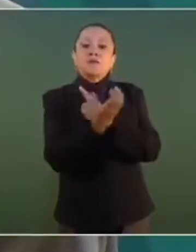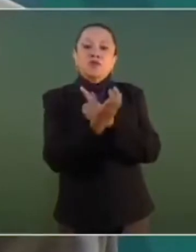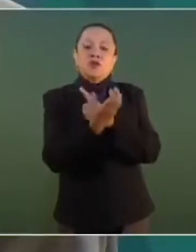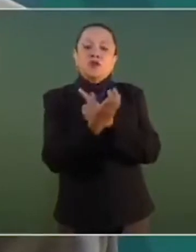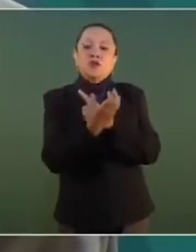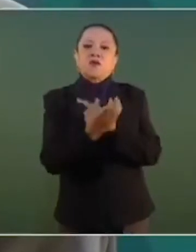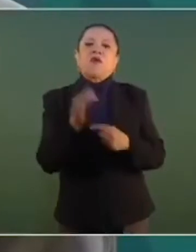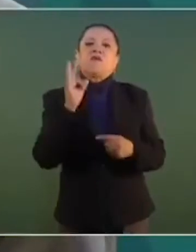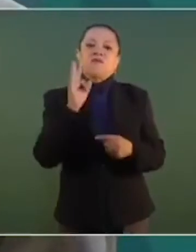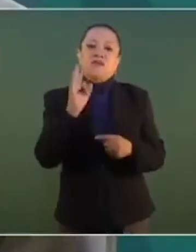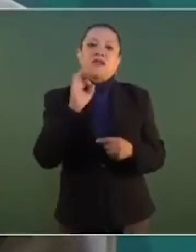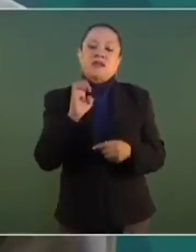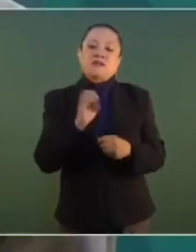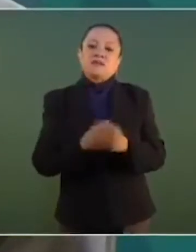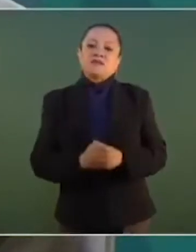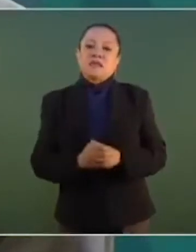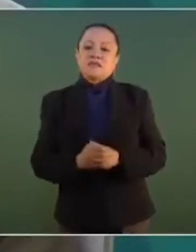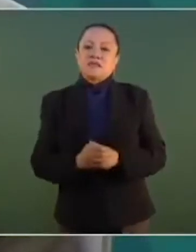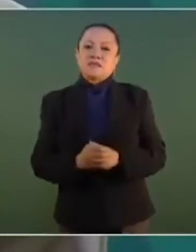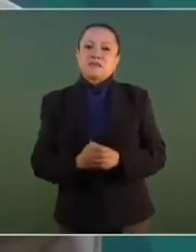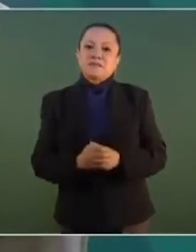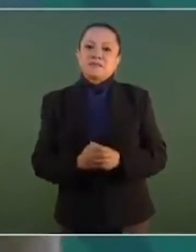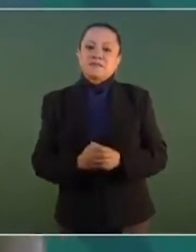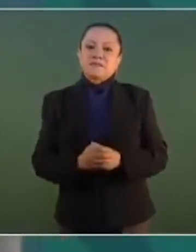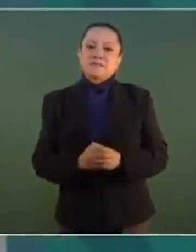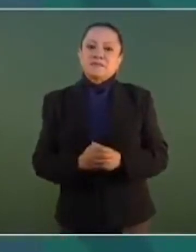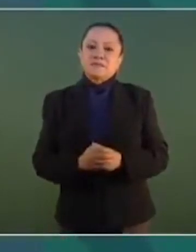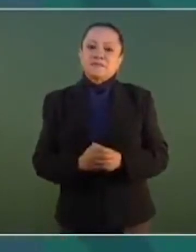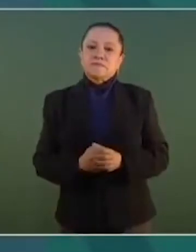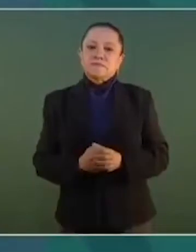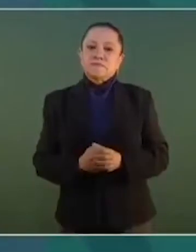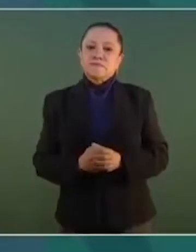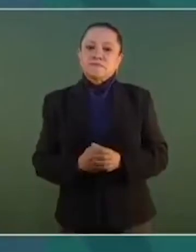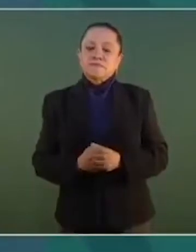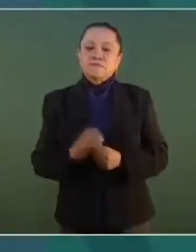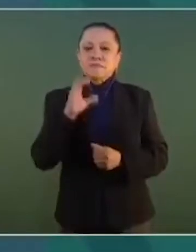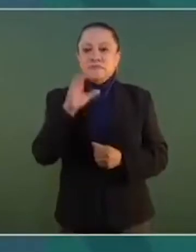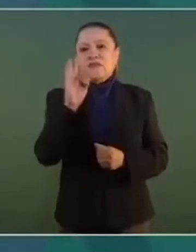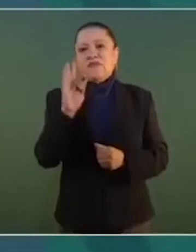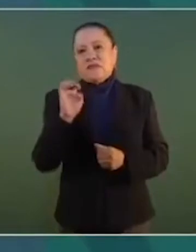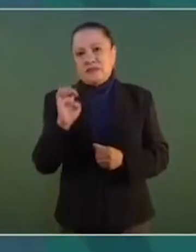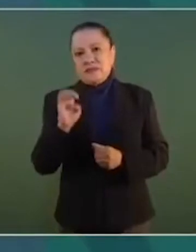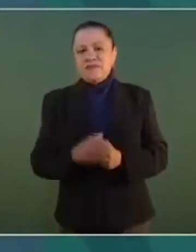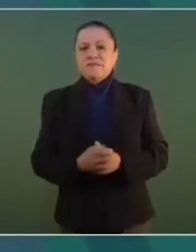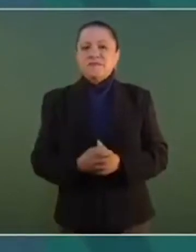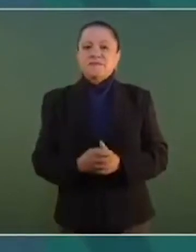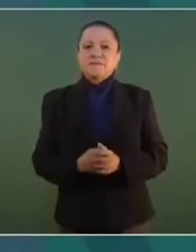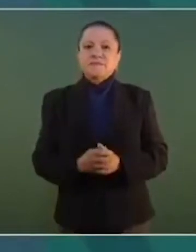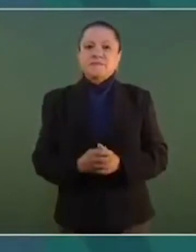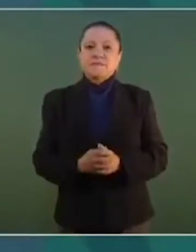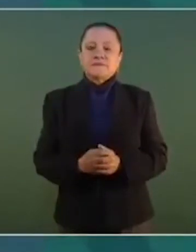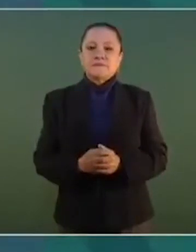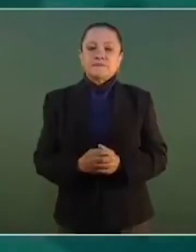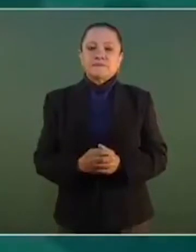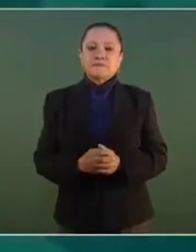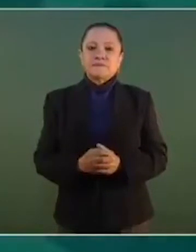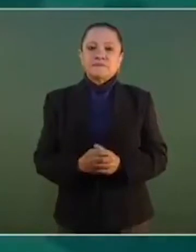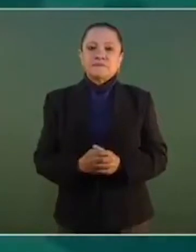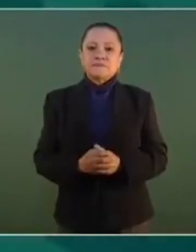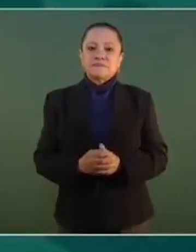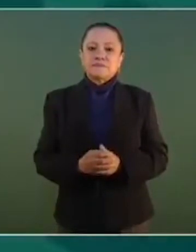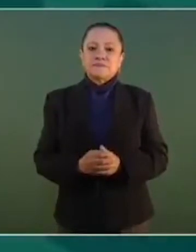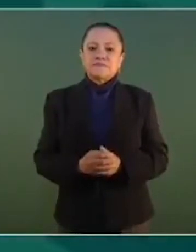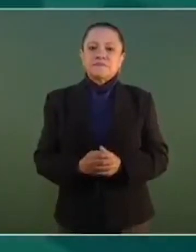con el propósito